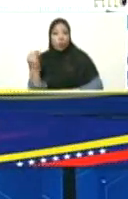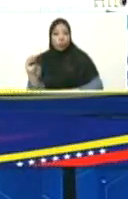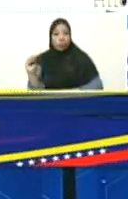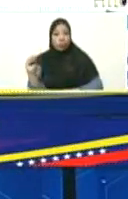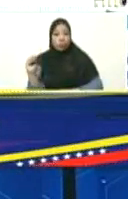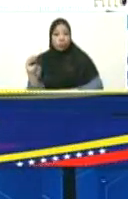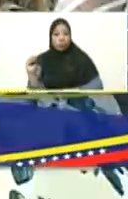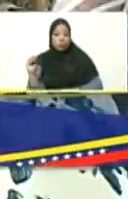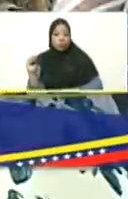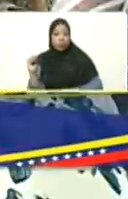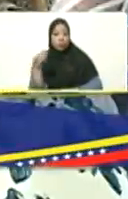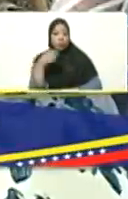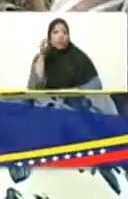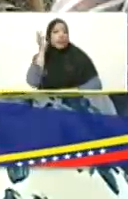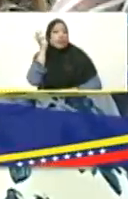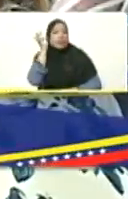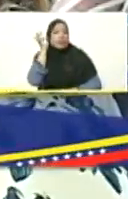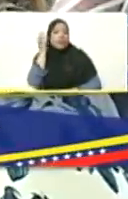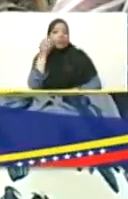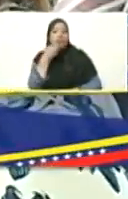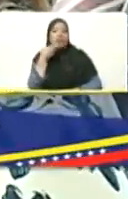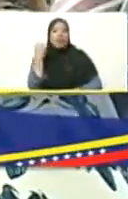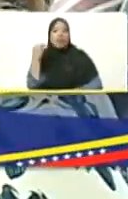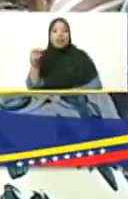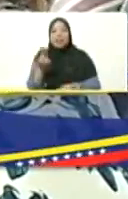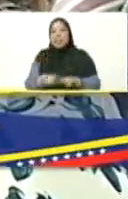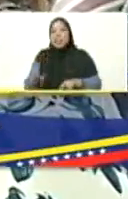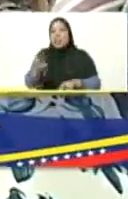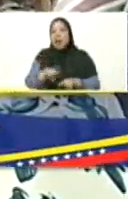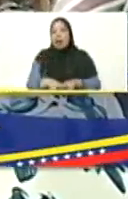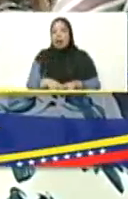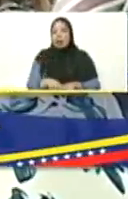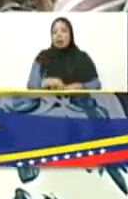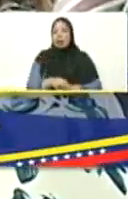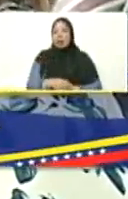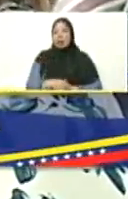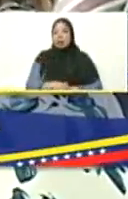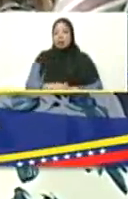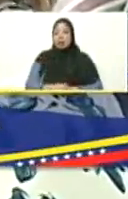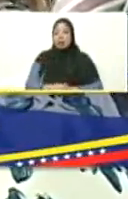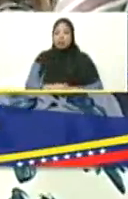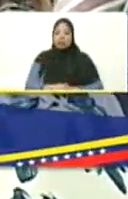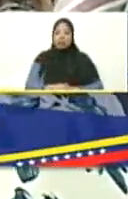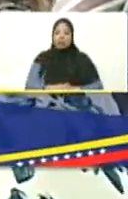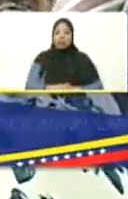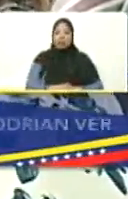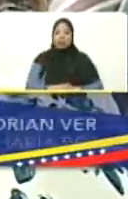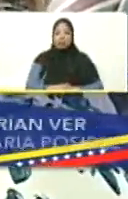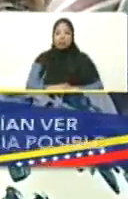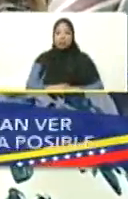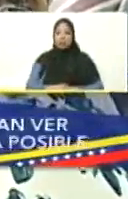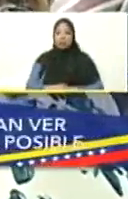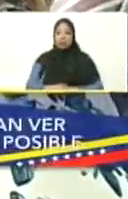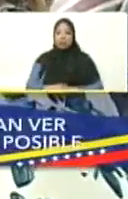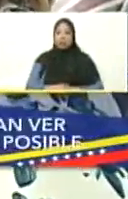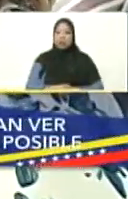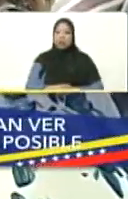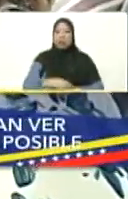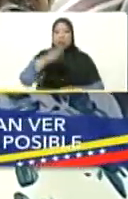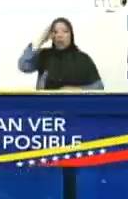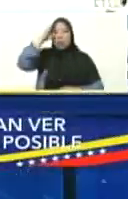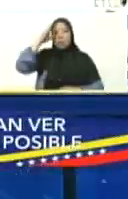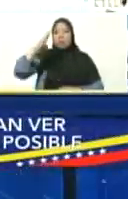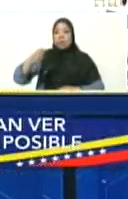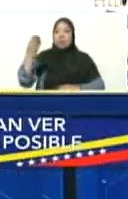jovencita, chamita, ¿ah? En la academia militar,